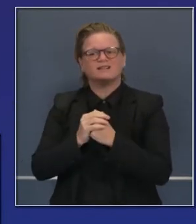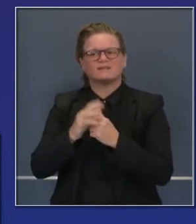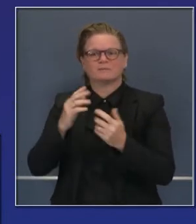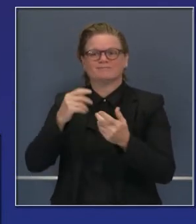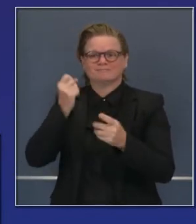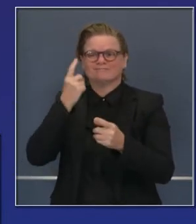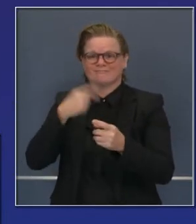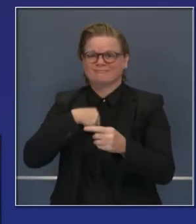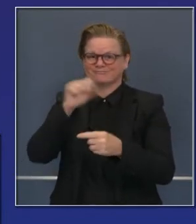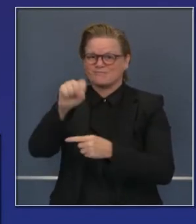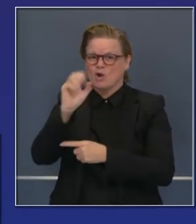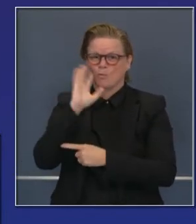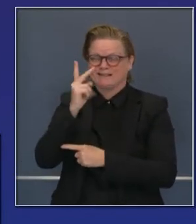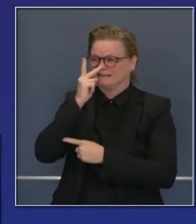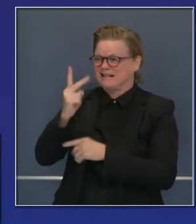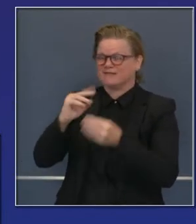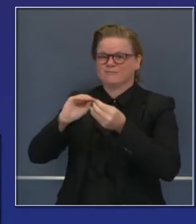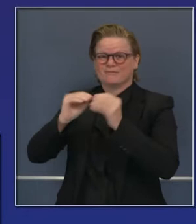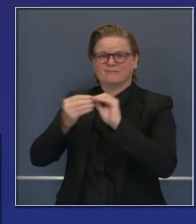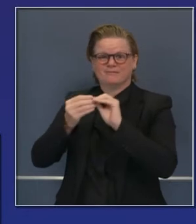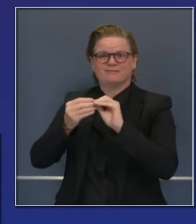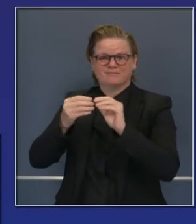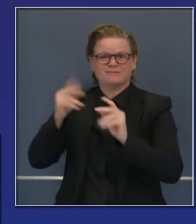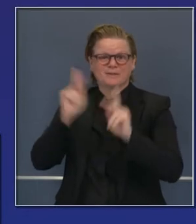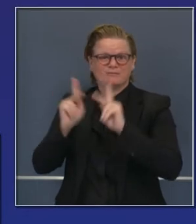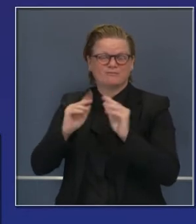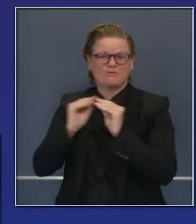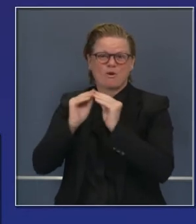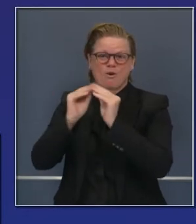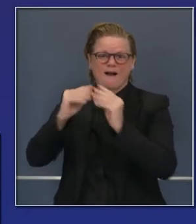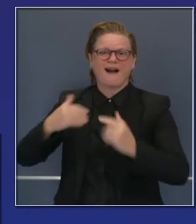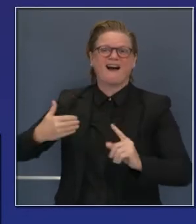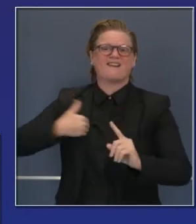sí esperamos ver esa capacidad aumentar.